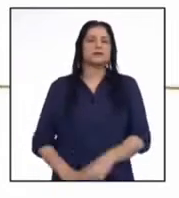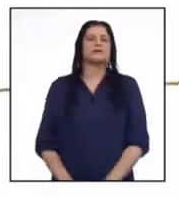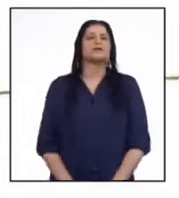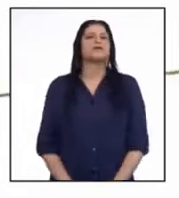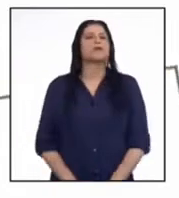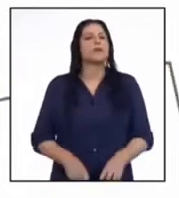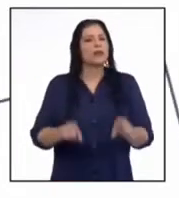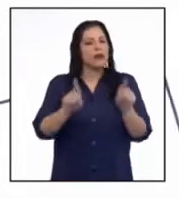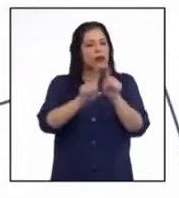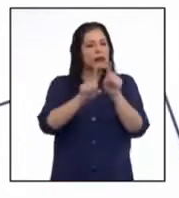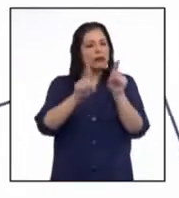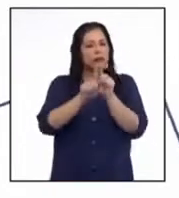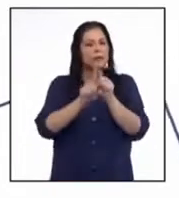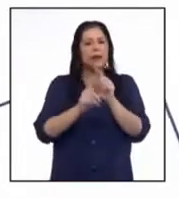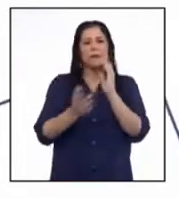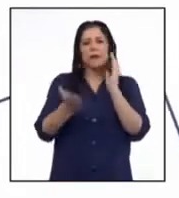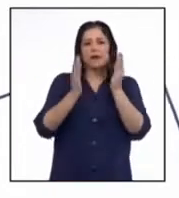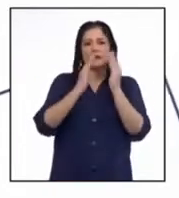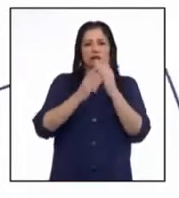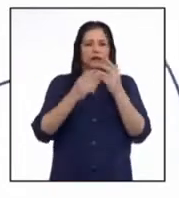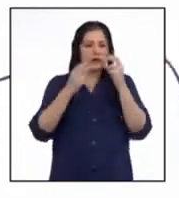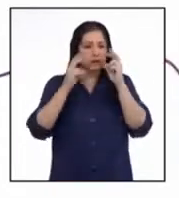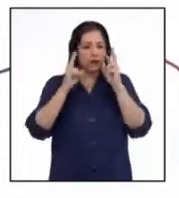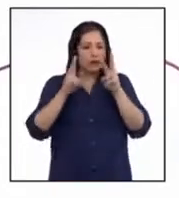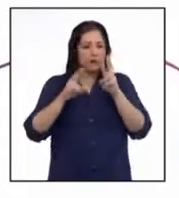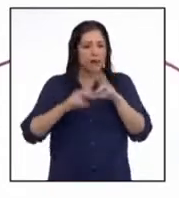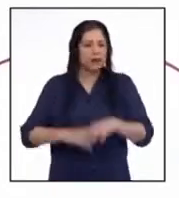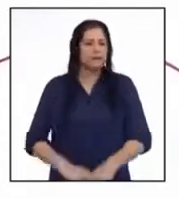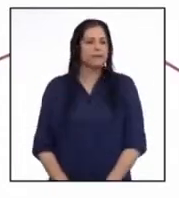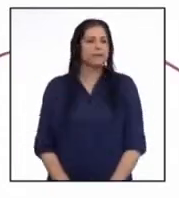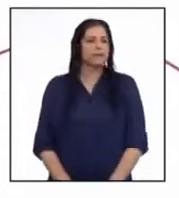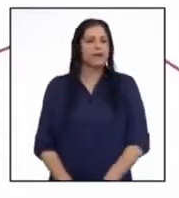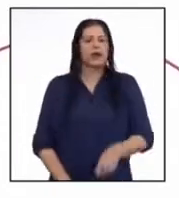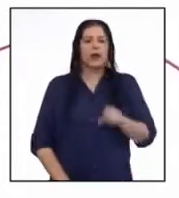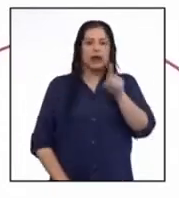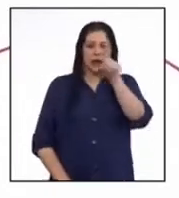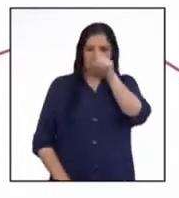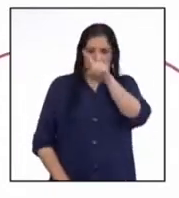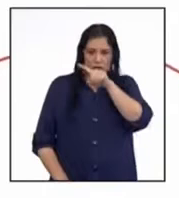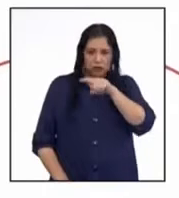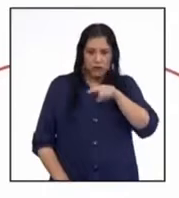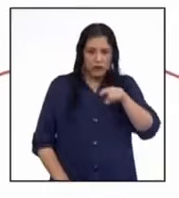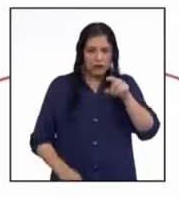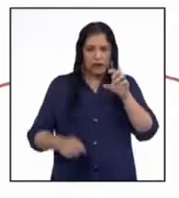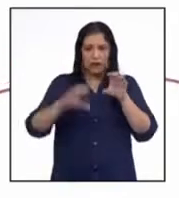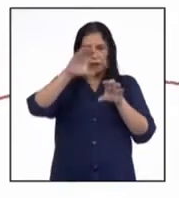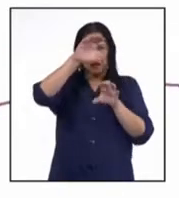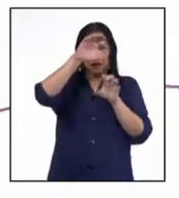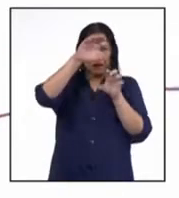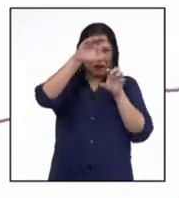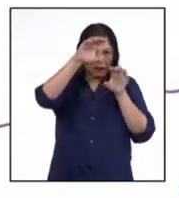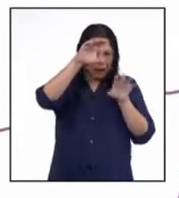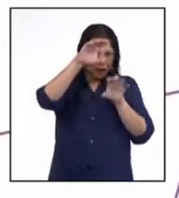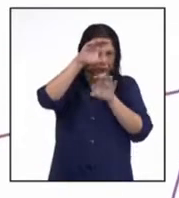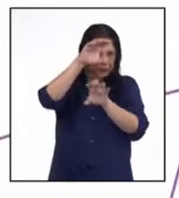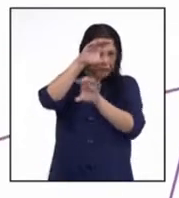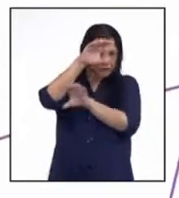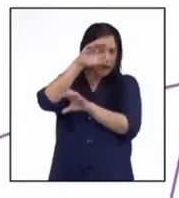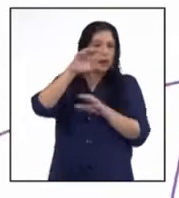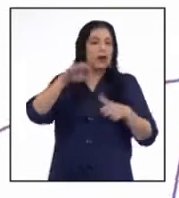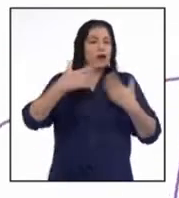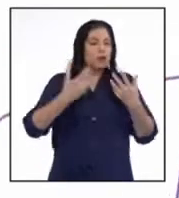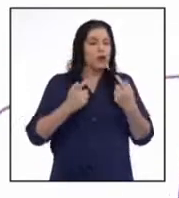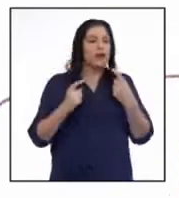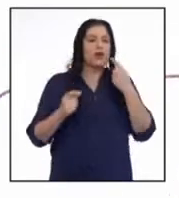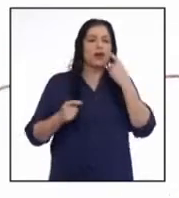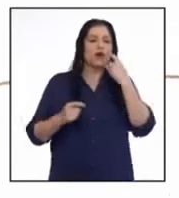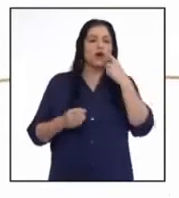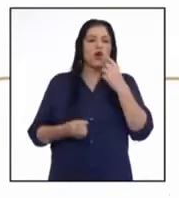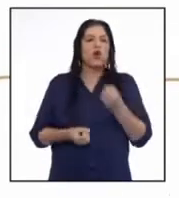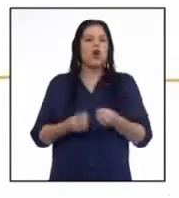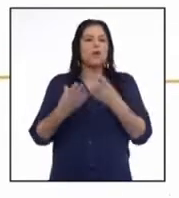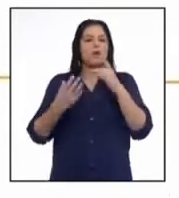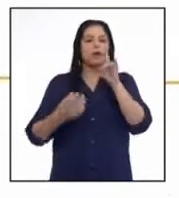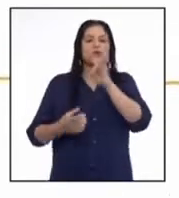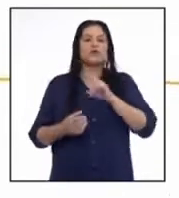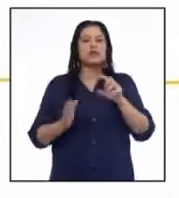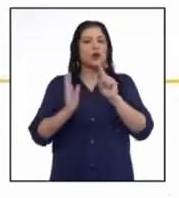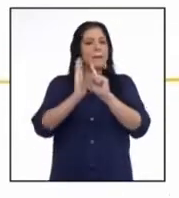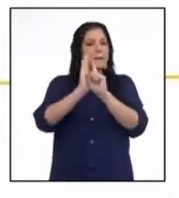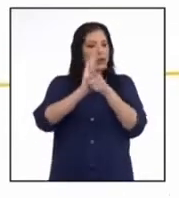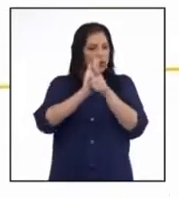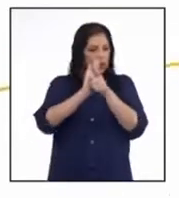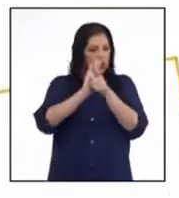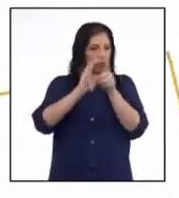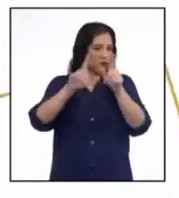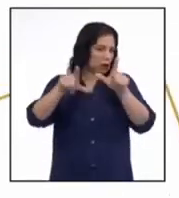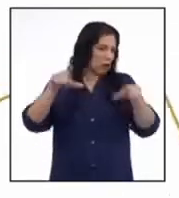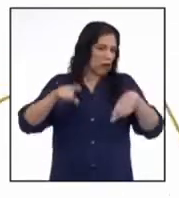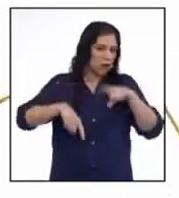De igual forma, algo parecido se puede identificar en las circunferencias ubicadas en la parte inferior. Puedes reconocer cómo va el consumo de minutos al